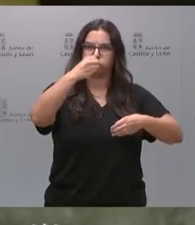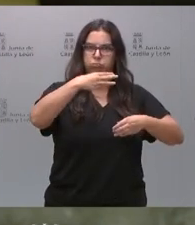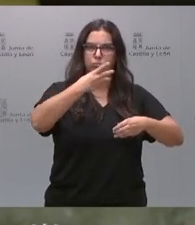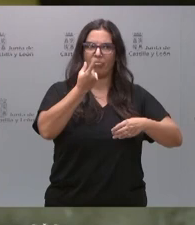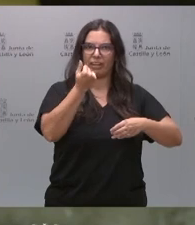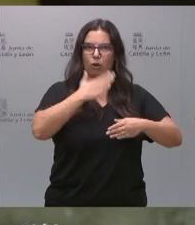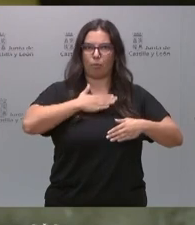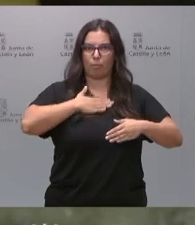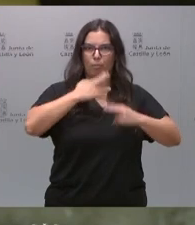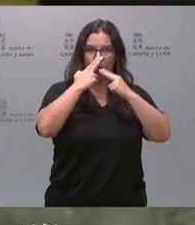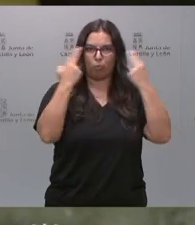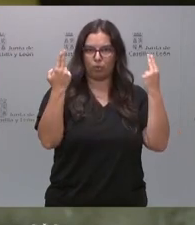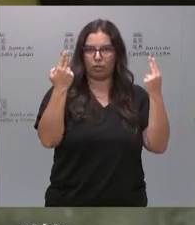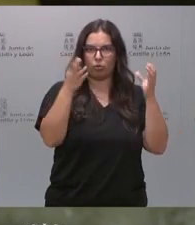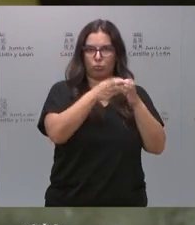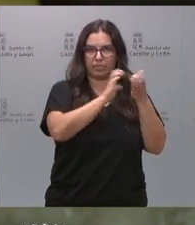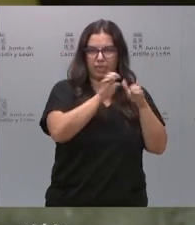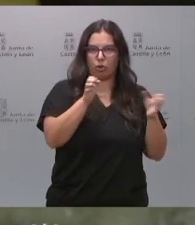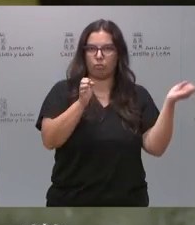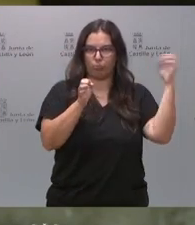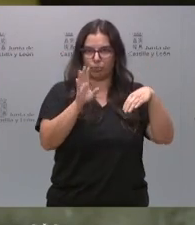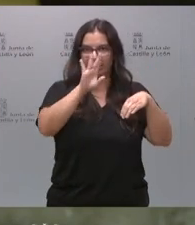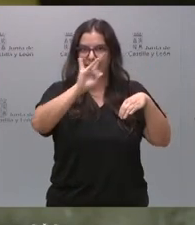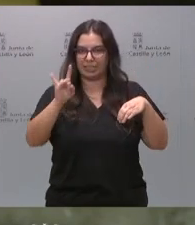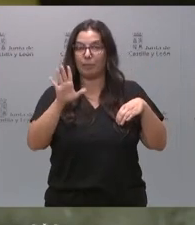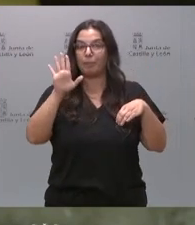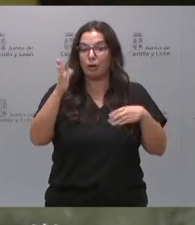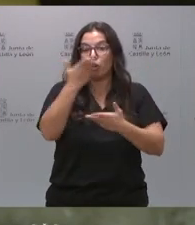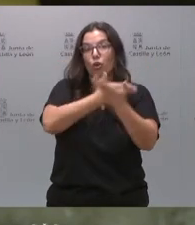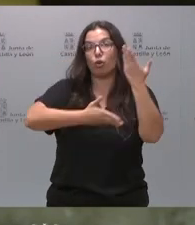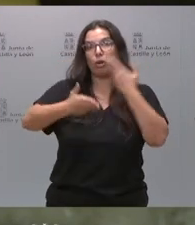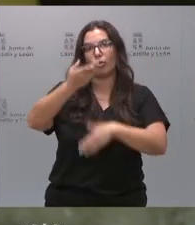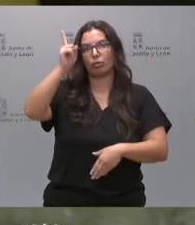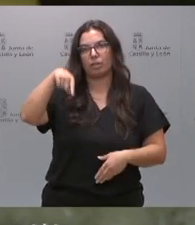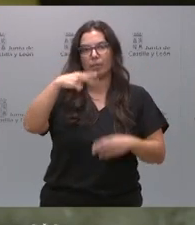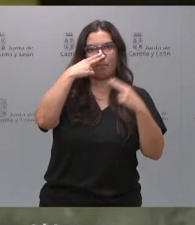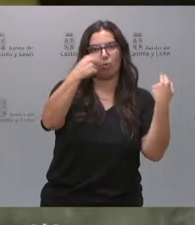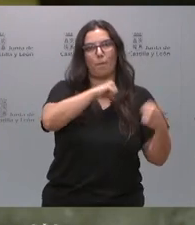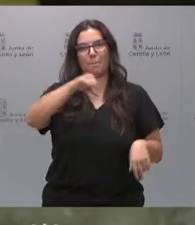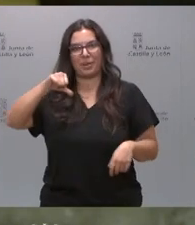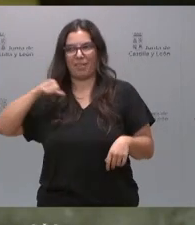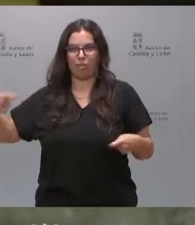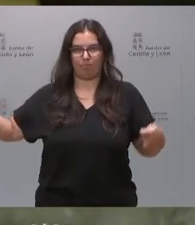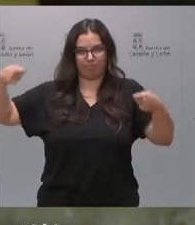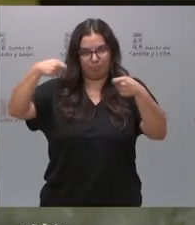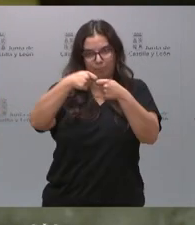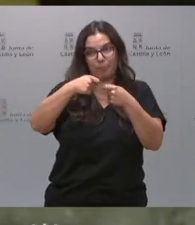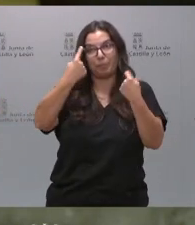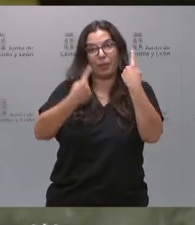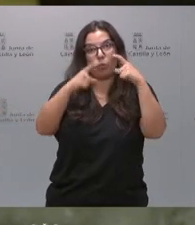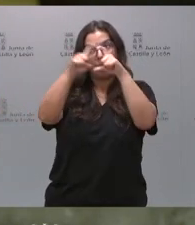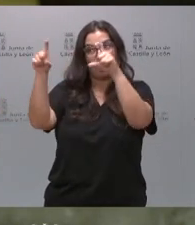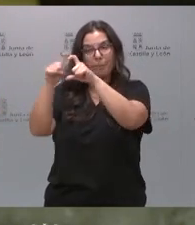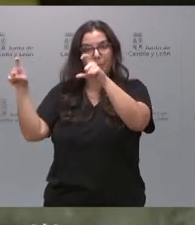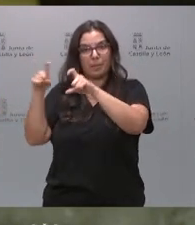la Junta de Castilla y León y que, como he dicho, va a ser un fondo de colaboración público-privada. También va a haber empresas que